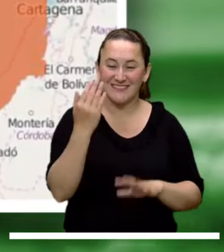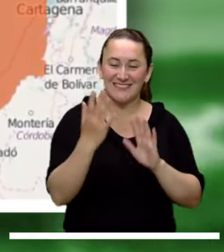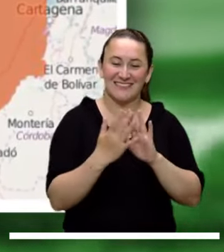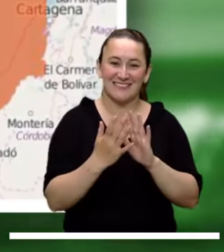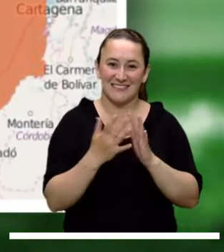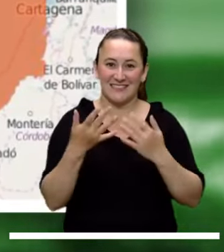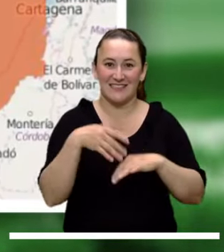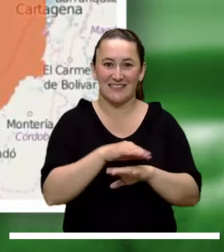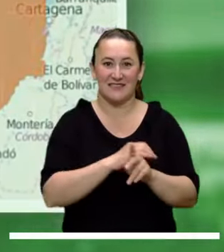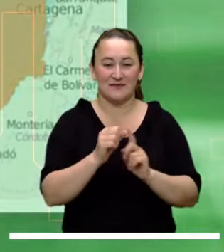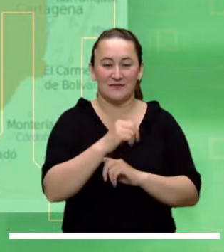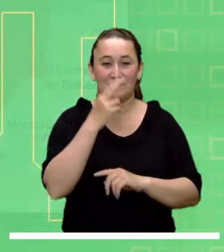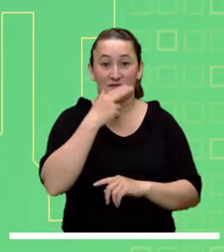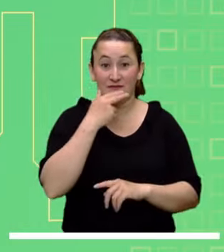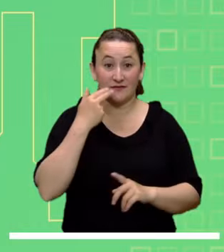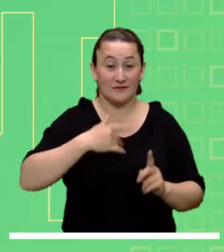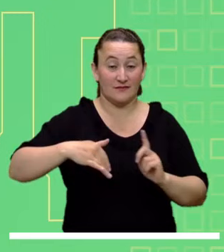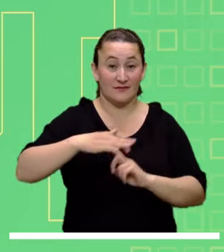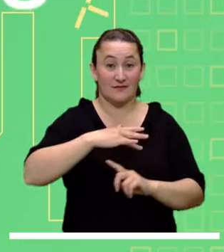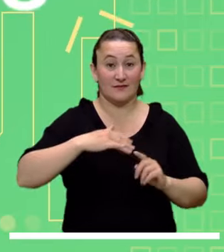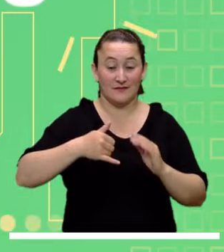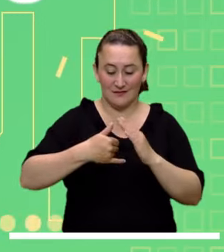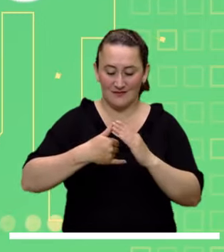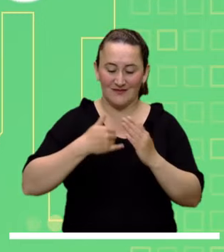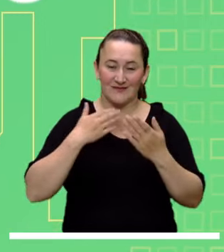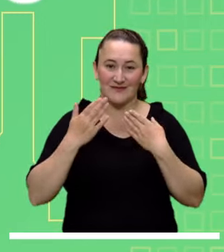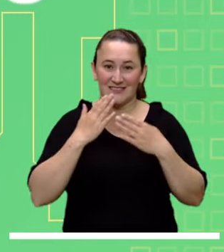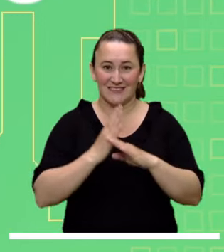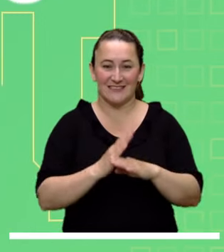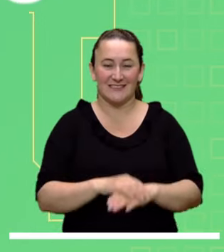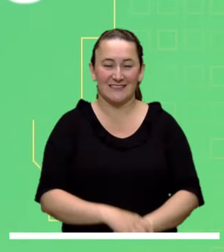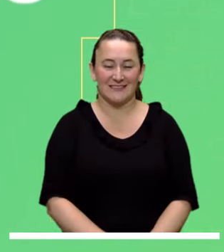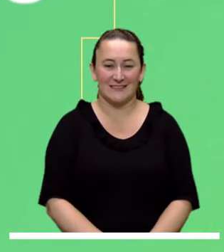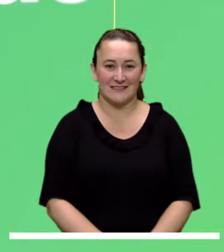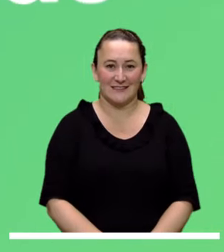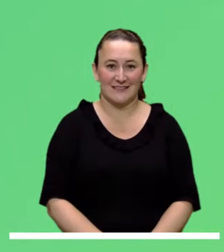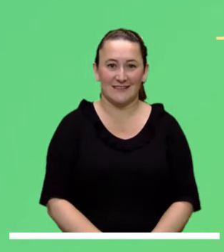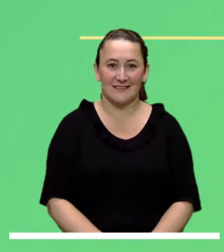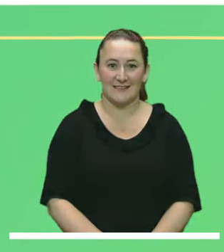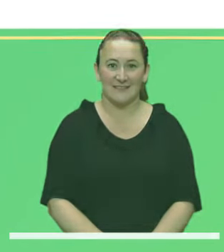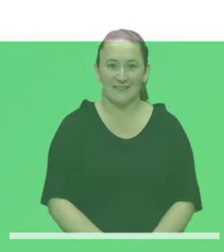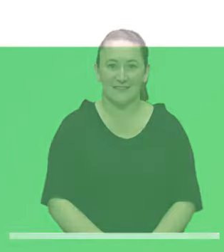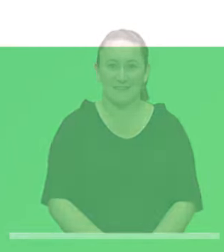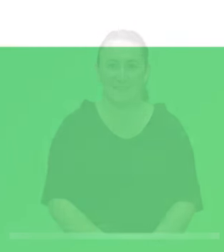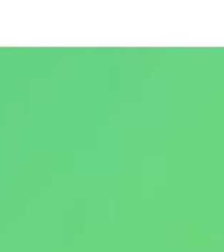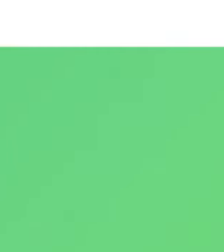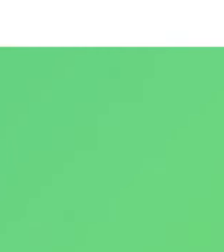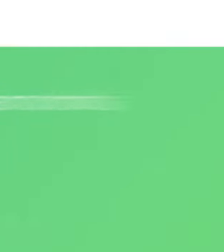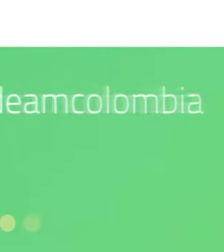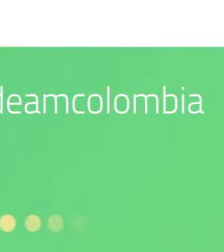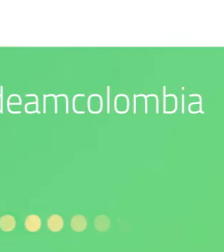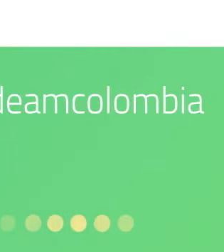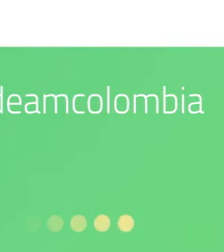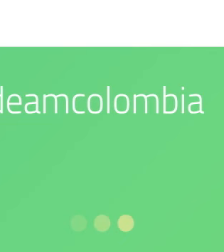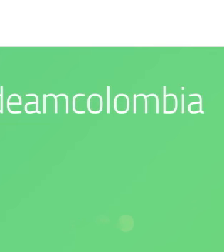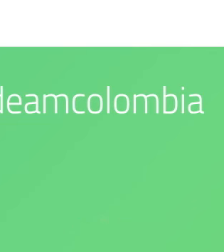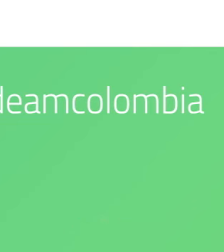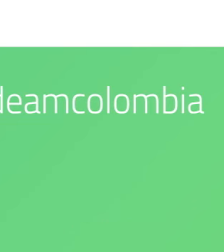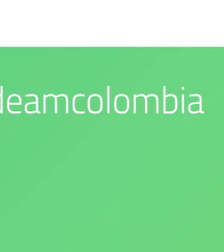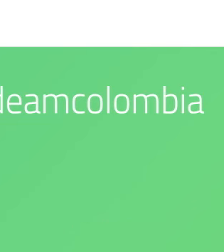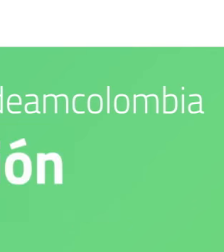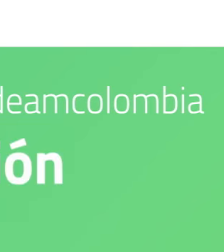zona insular del Mar Caribe. Síguenos en nuestras redes sociales. Nuestro compromiso es con el medio ambiente.